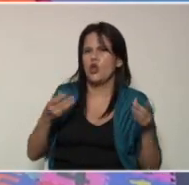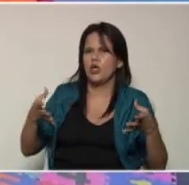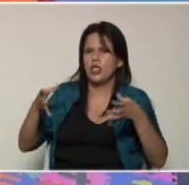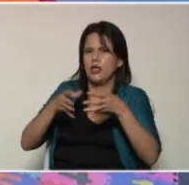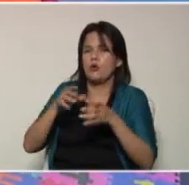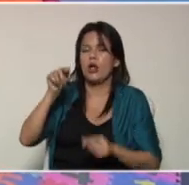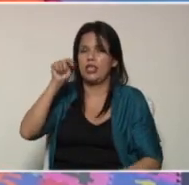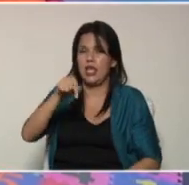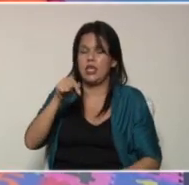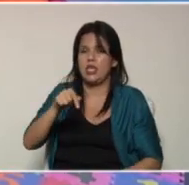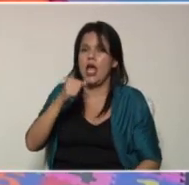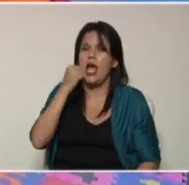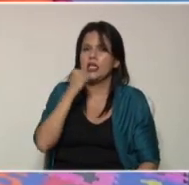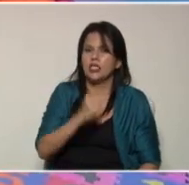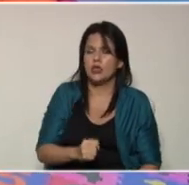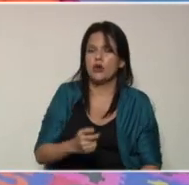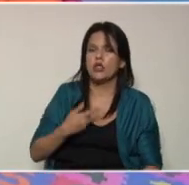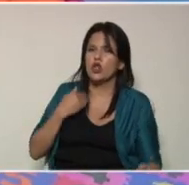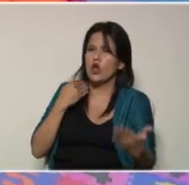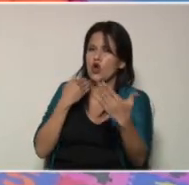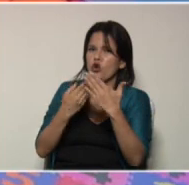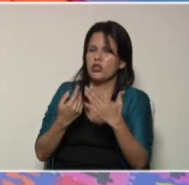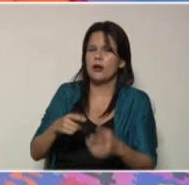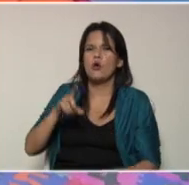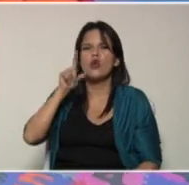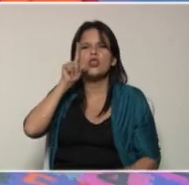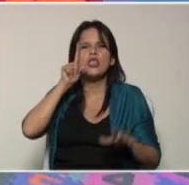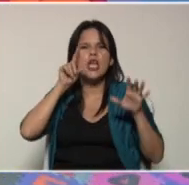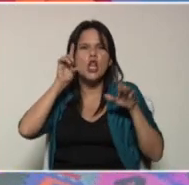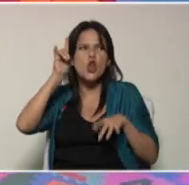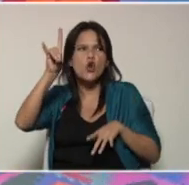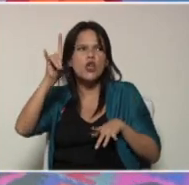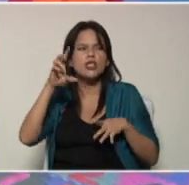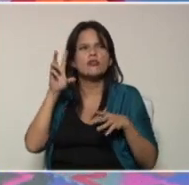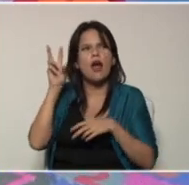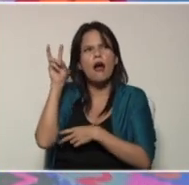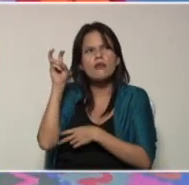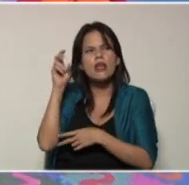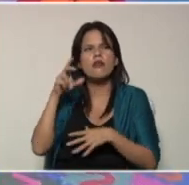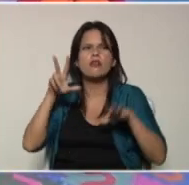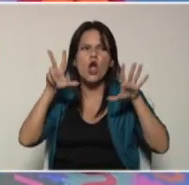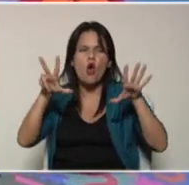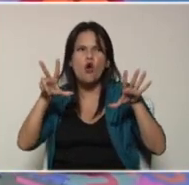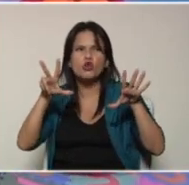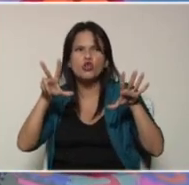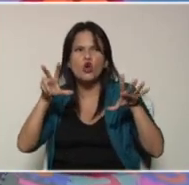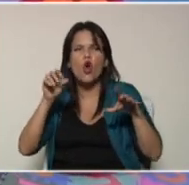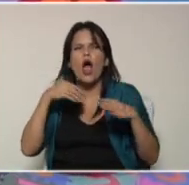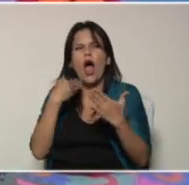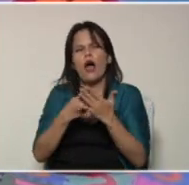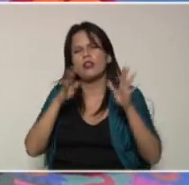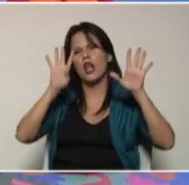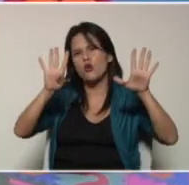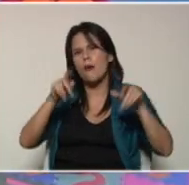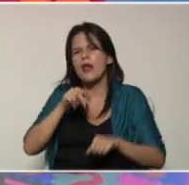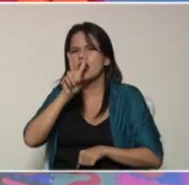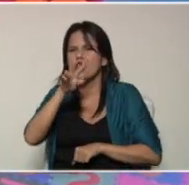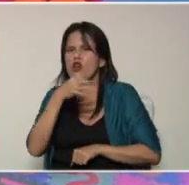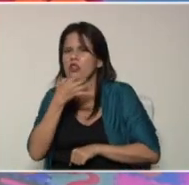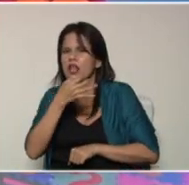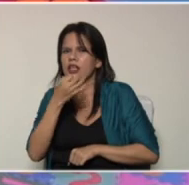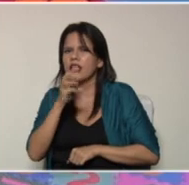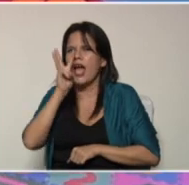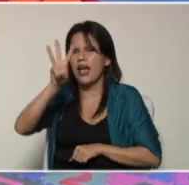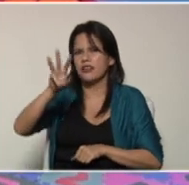que está aquí garantizando que nos encontremos de lunes a viernes de 8 de la mañana a 9 de la mañana y de 2 de la tarde